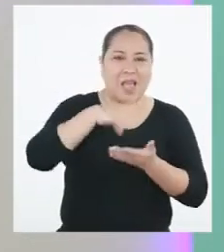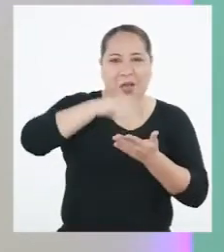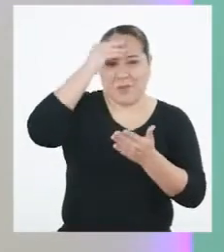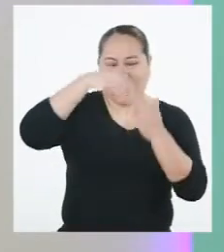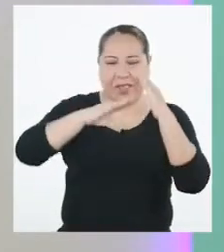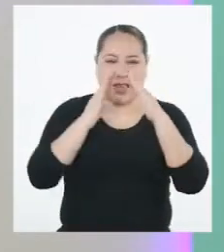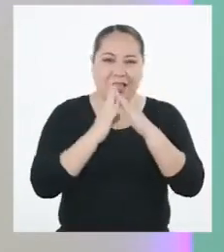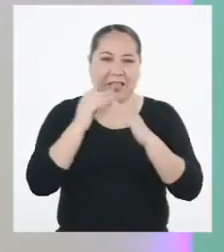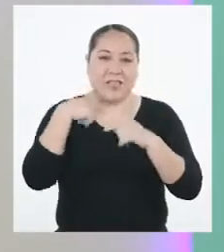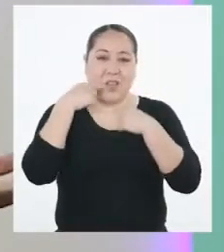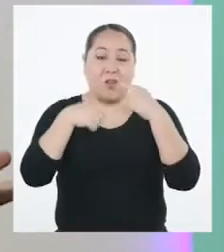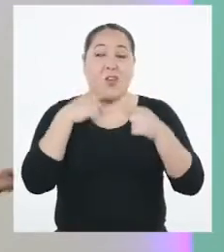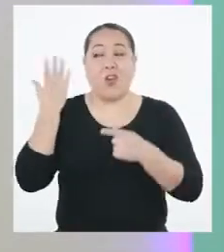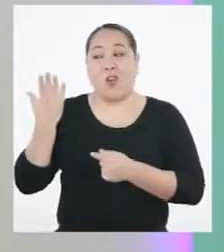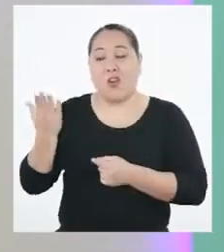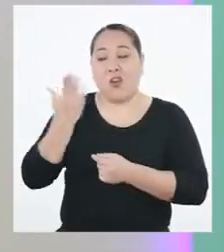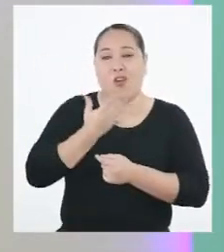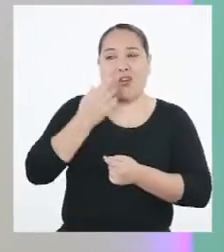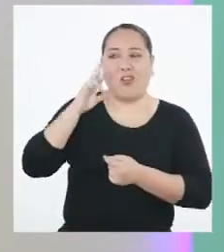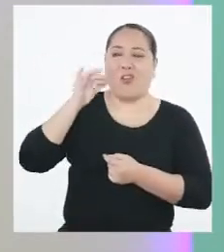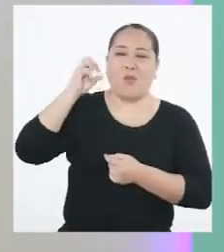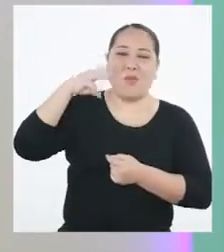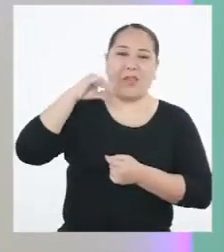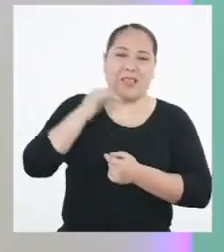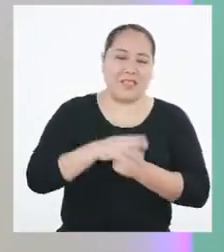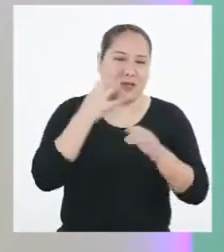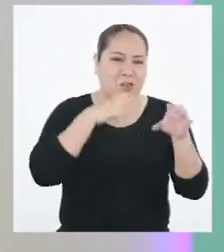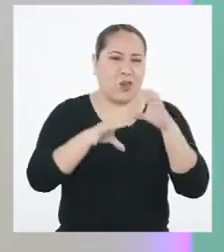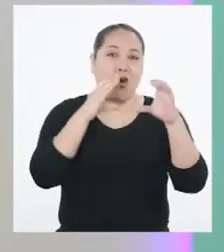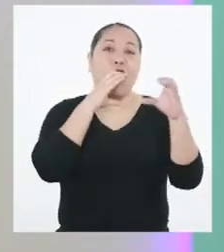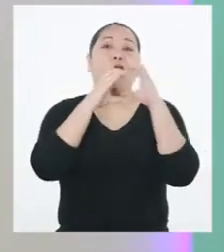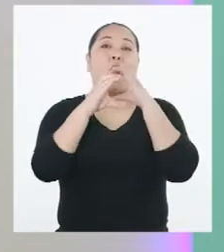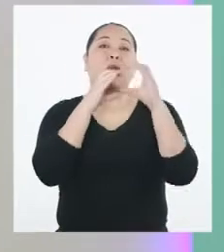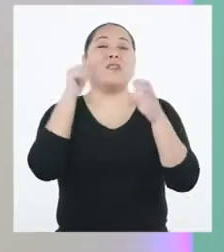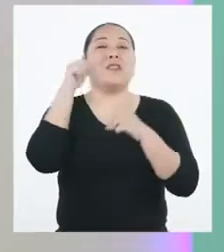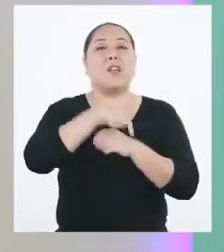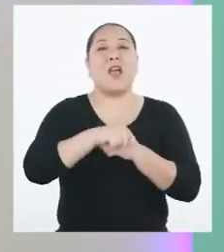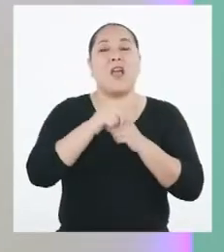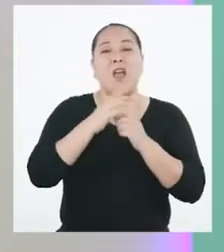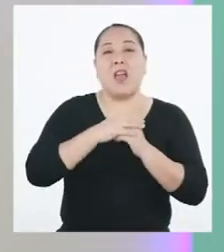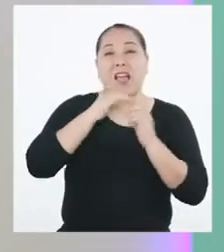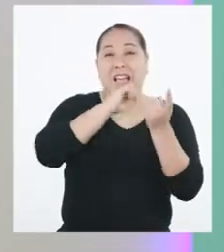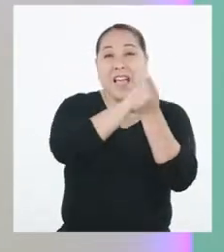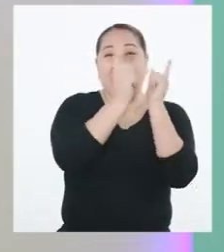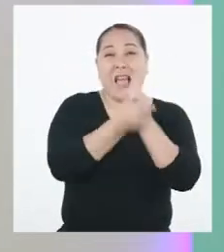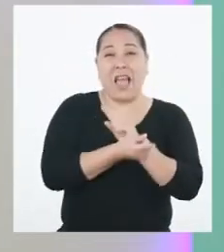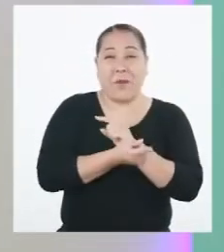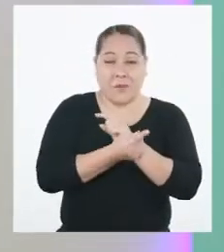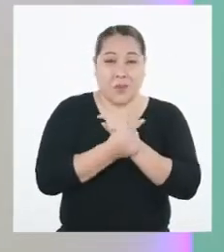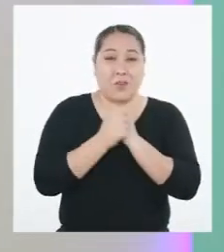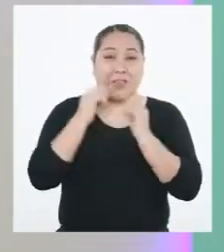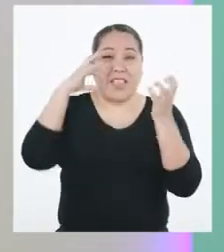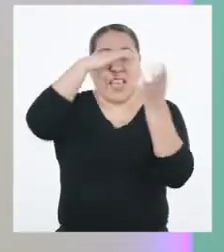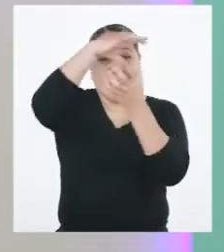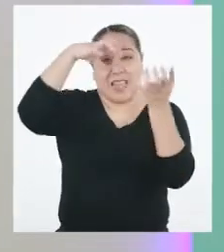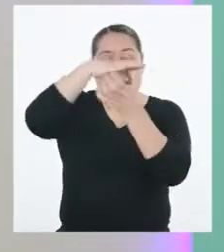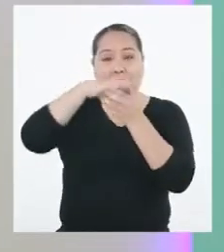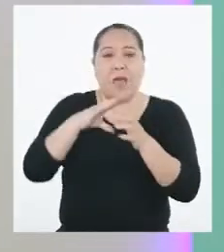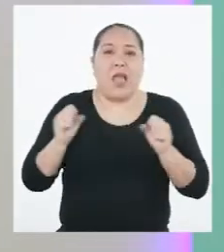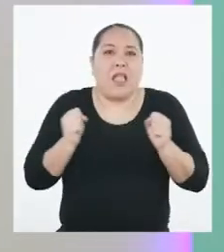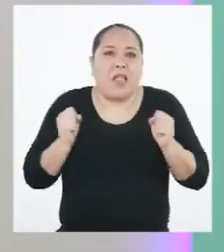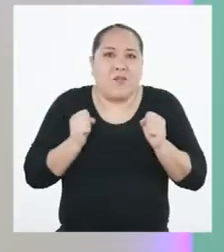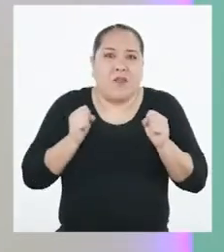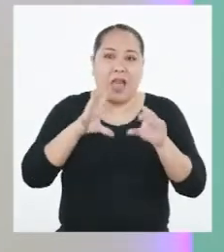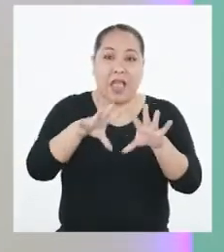Aprendo en Casa. Te cuento que con Romina estamos realizando un conversatorio sobre los fenómenos climáticos de las heladas y los friajes.